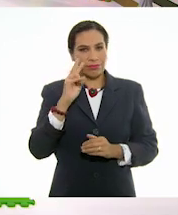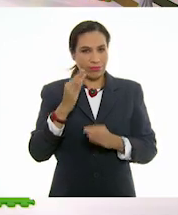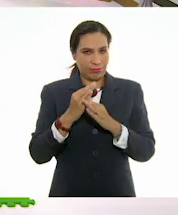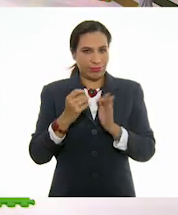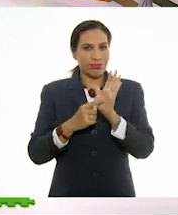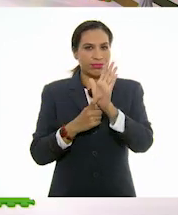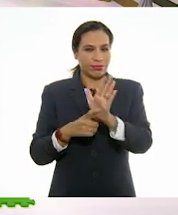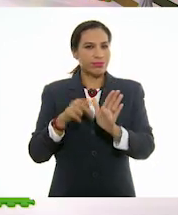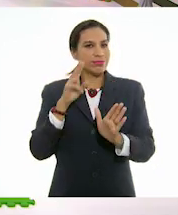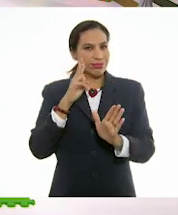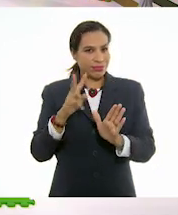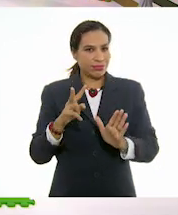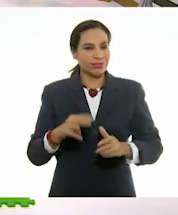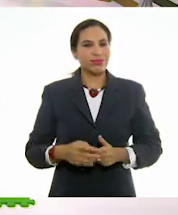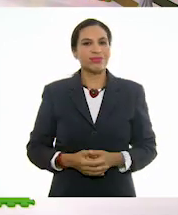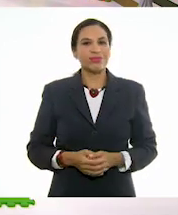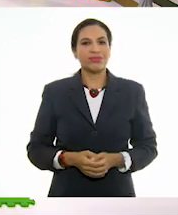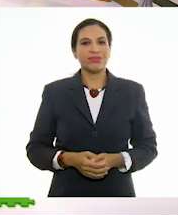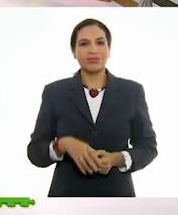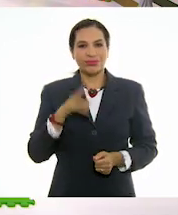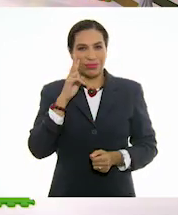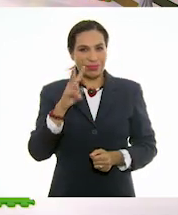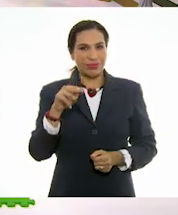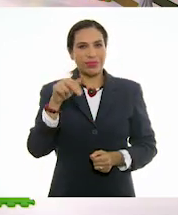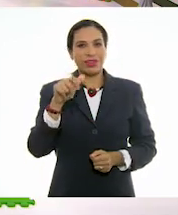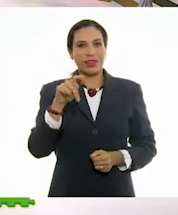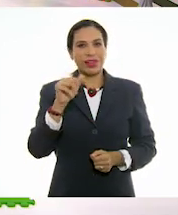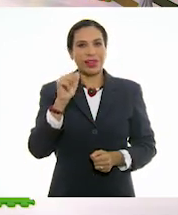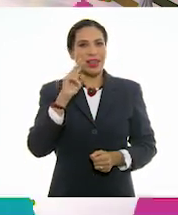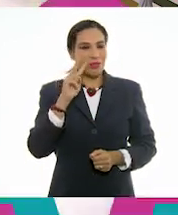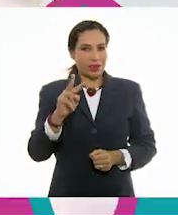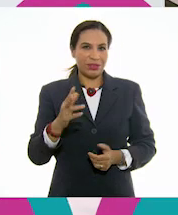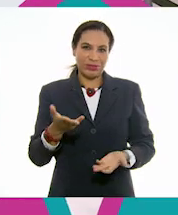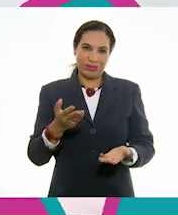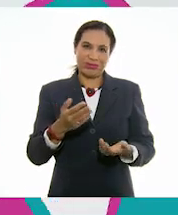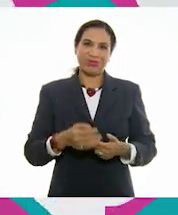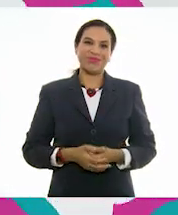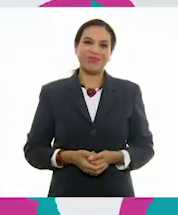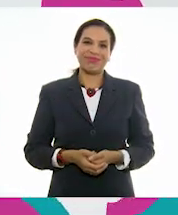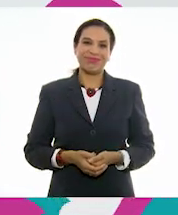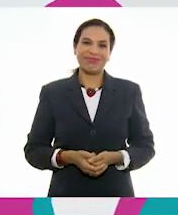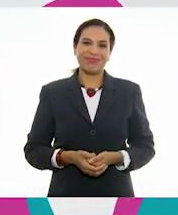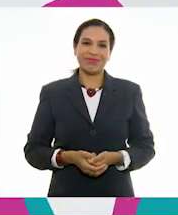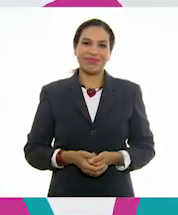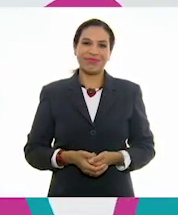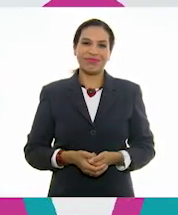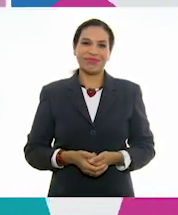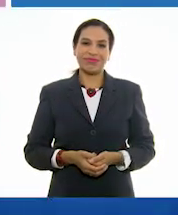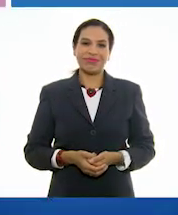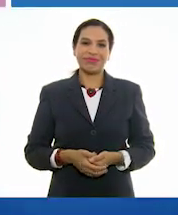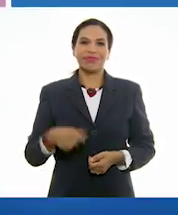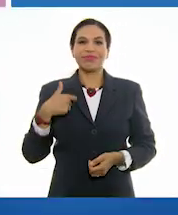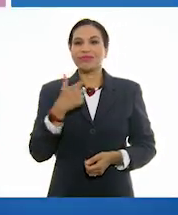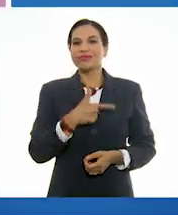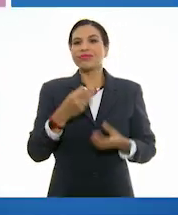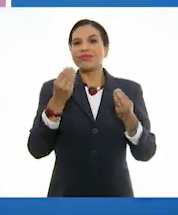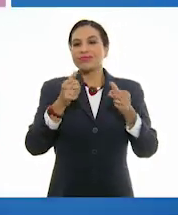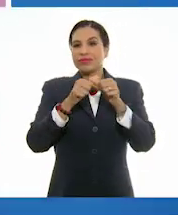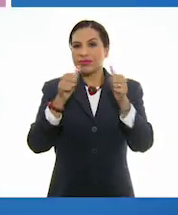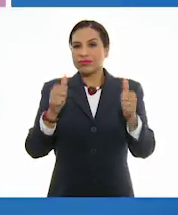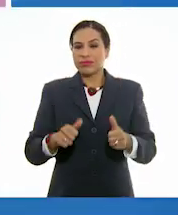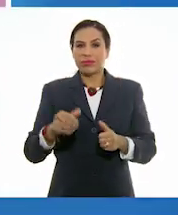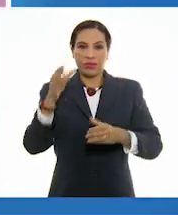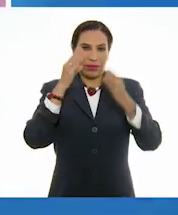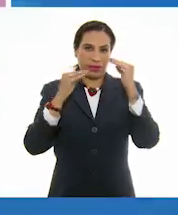bien. Vamos a verlos. A ver, el trabajo de Natalia. Venga, Natalia, con ánimo. A mí me gusta mucho el arte.